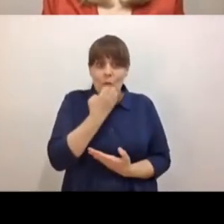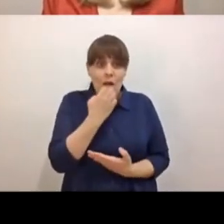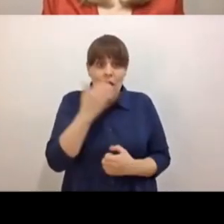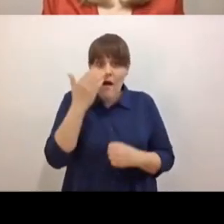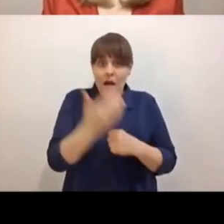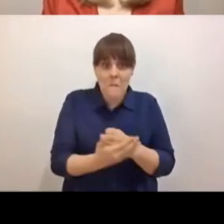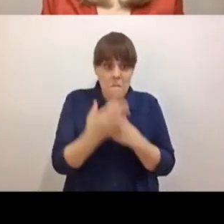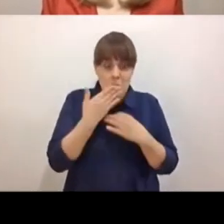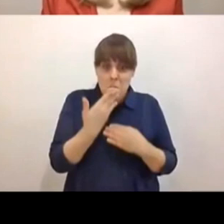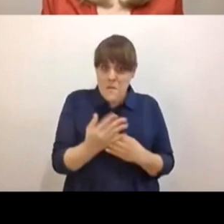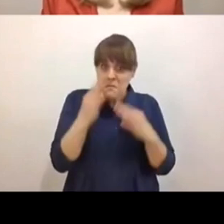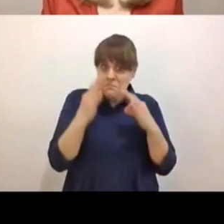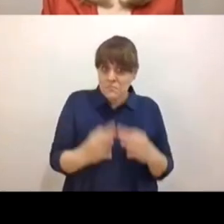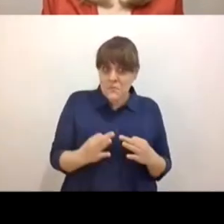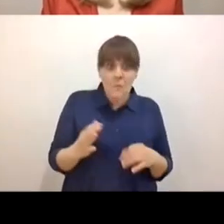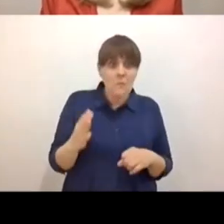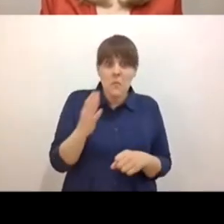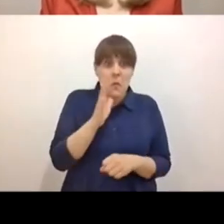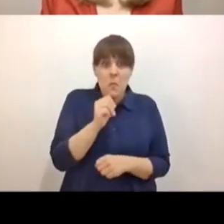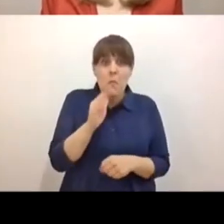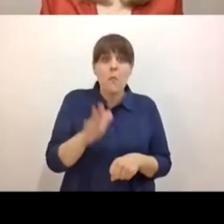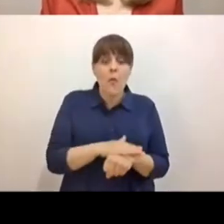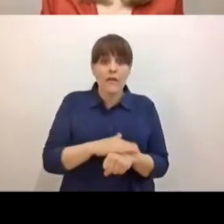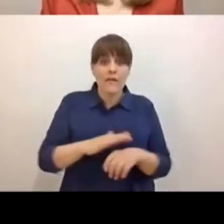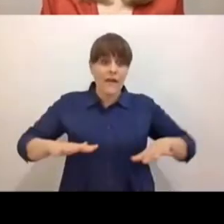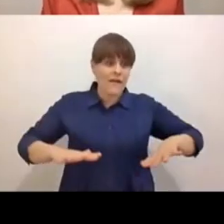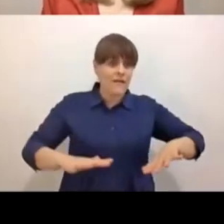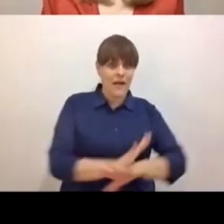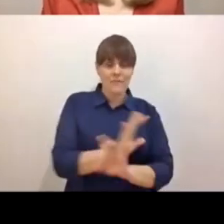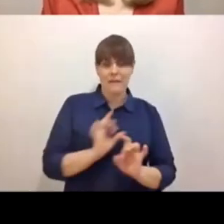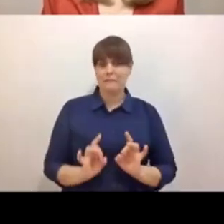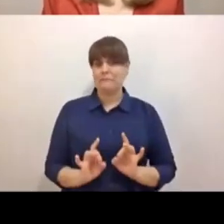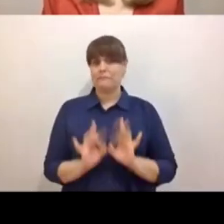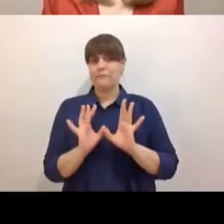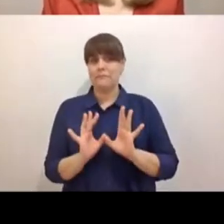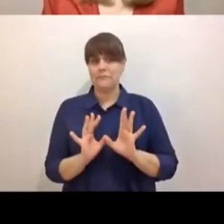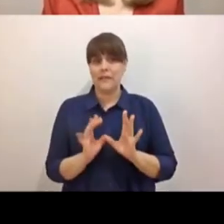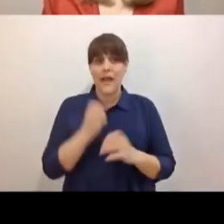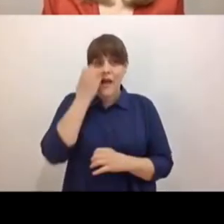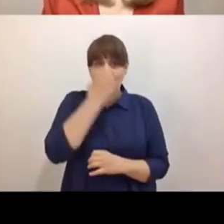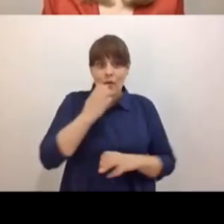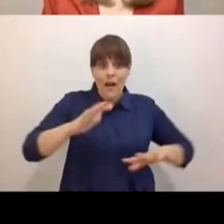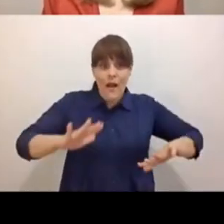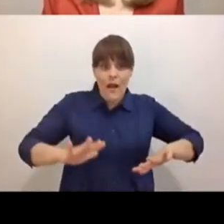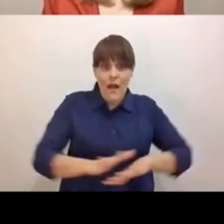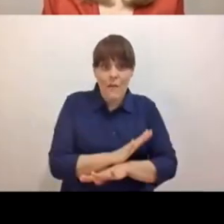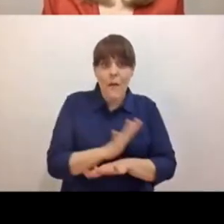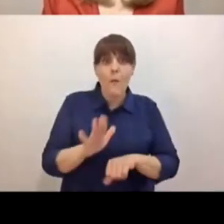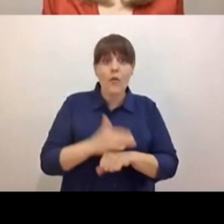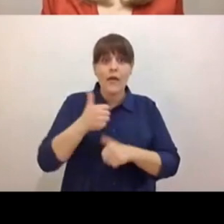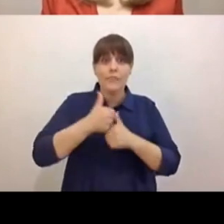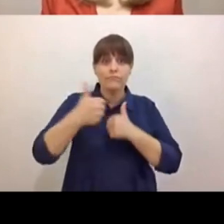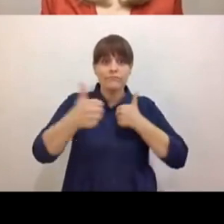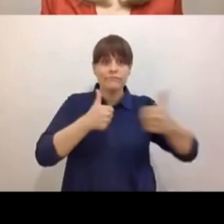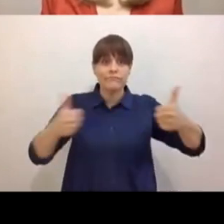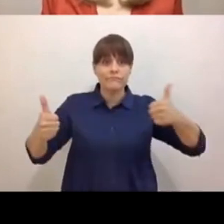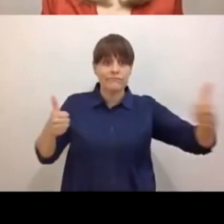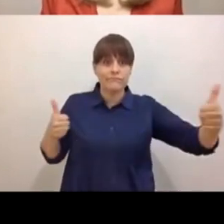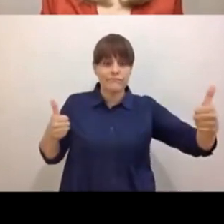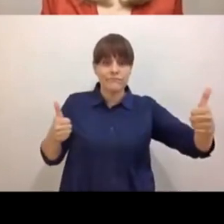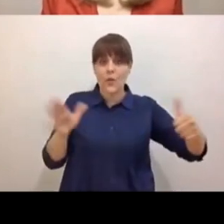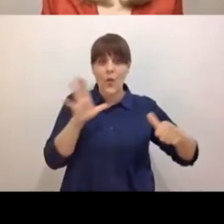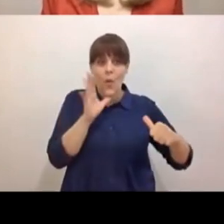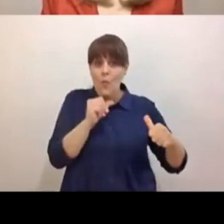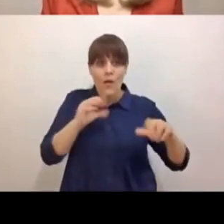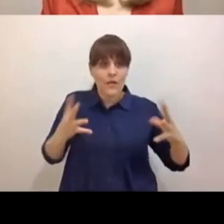por los cambios abruptos generados en la experiencia educativa debido al distanciamiento físico. Una educación sin